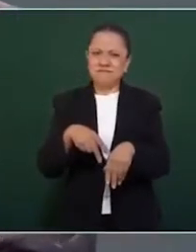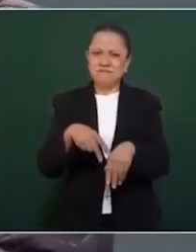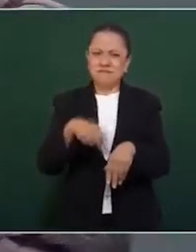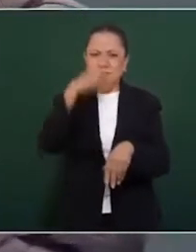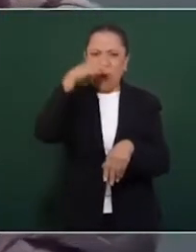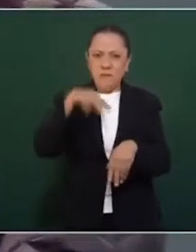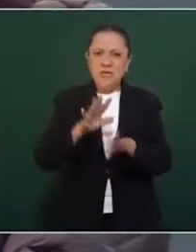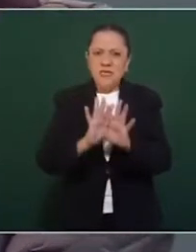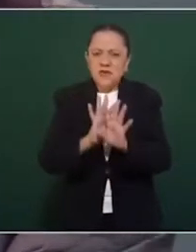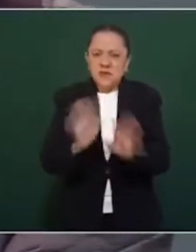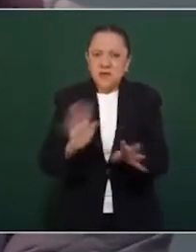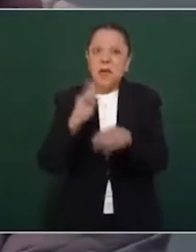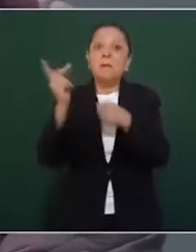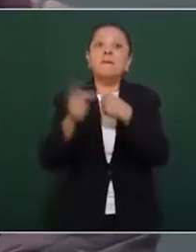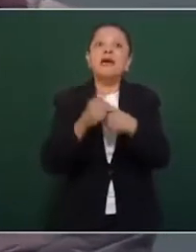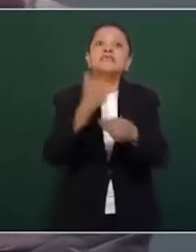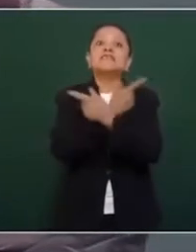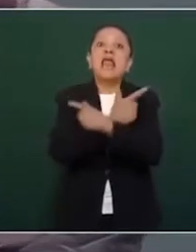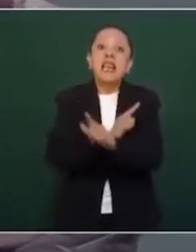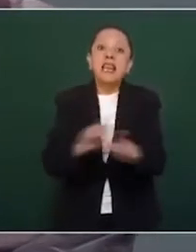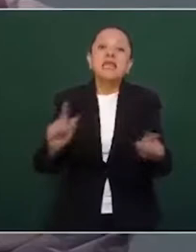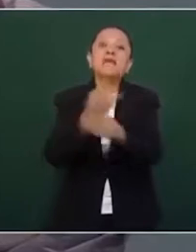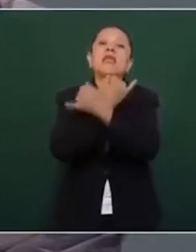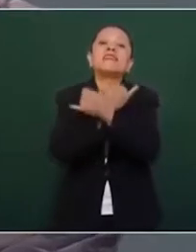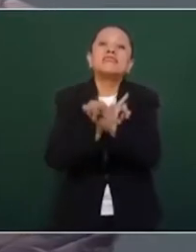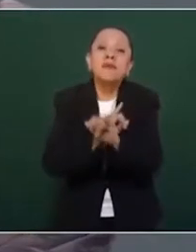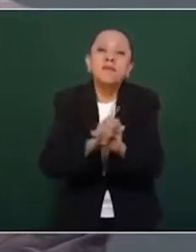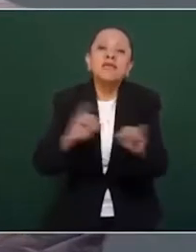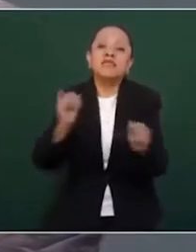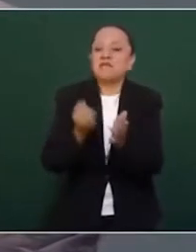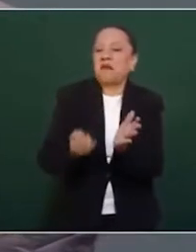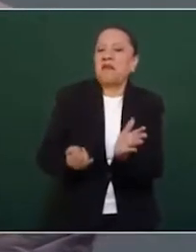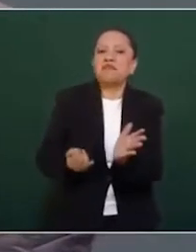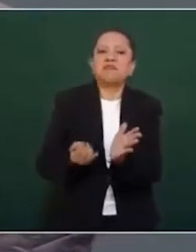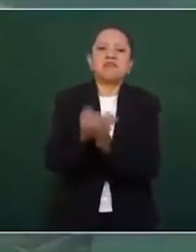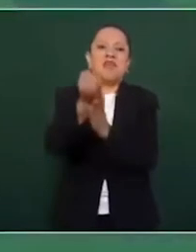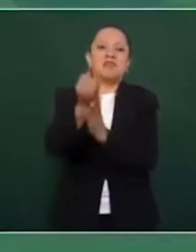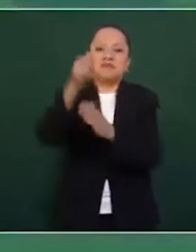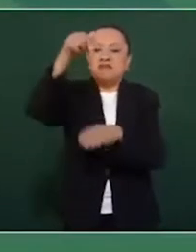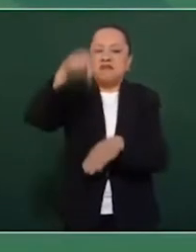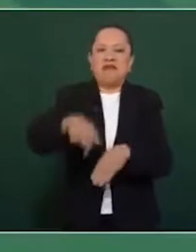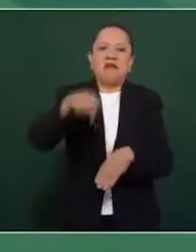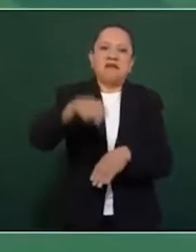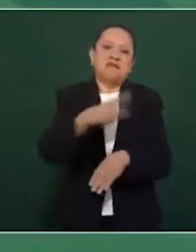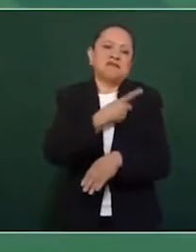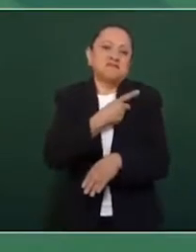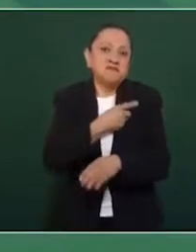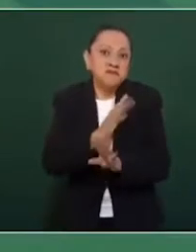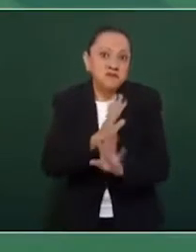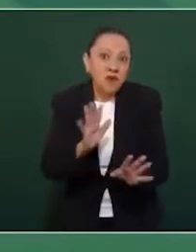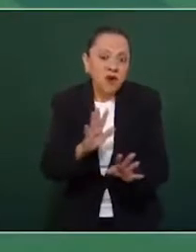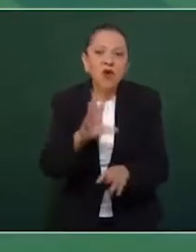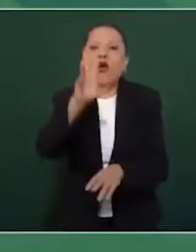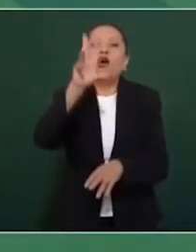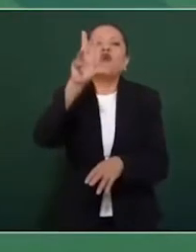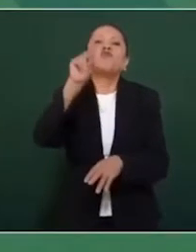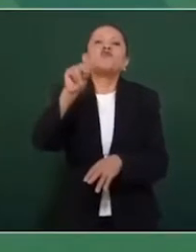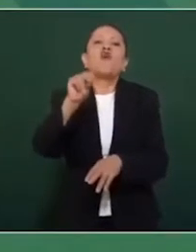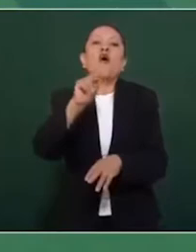libre, independiente, soberano, que no somos colonia